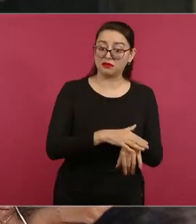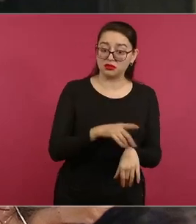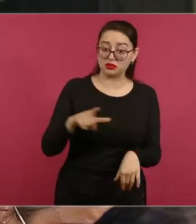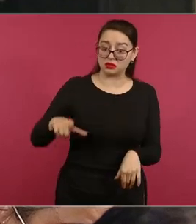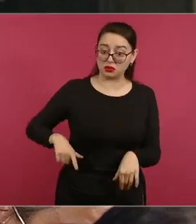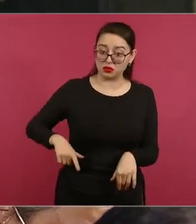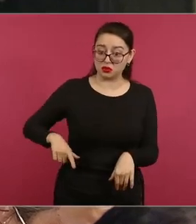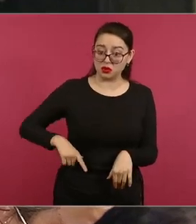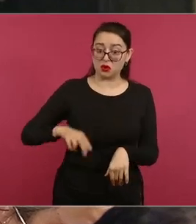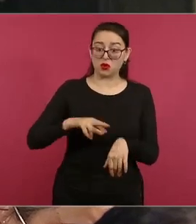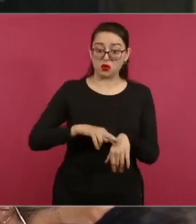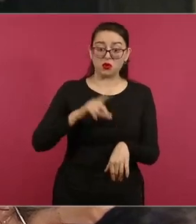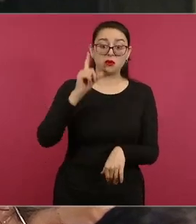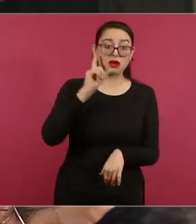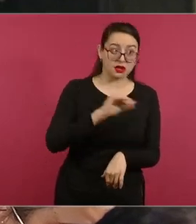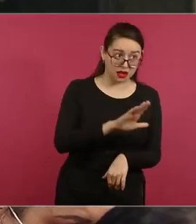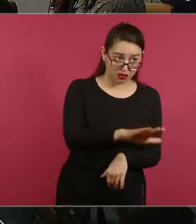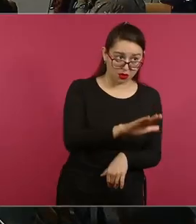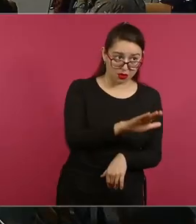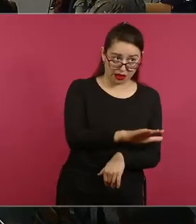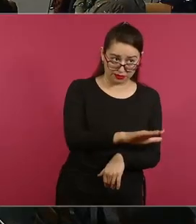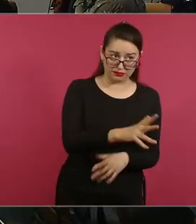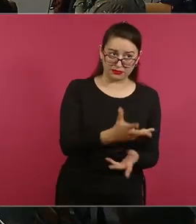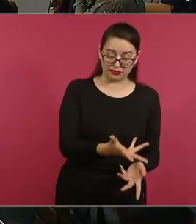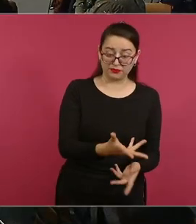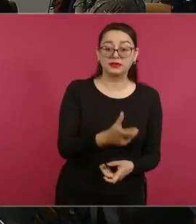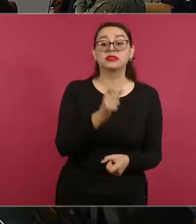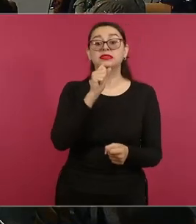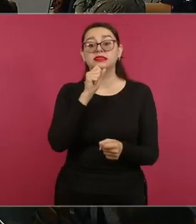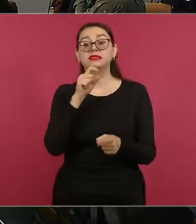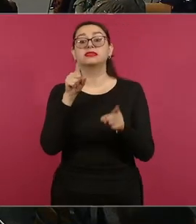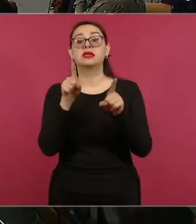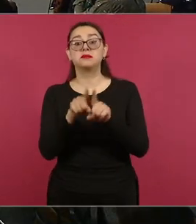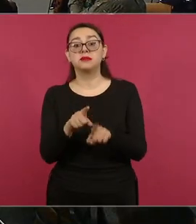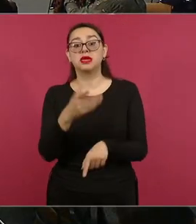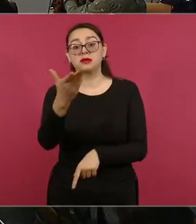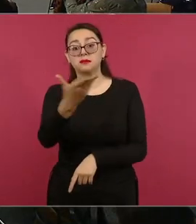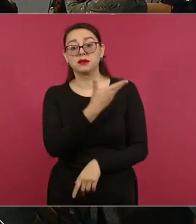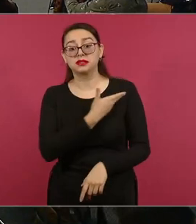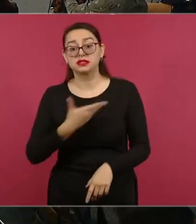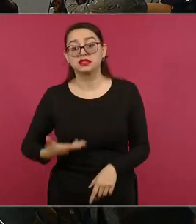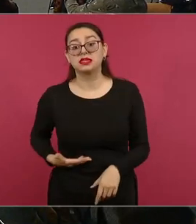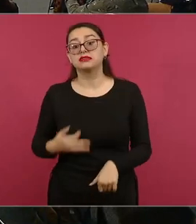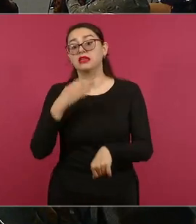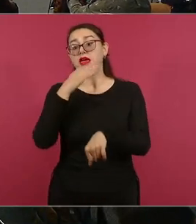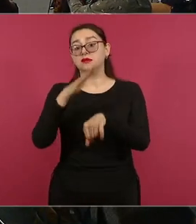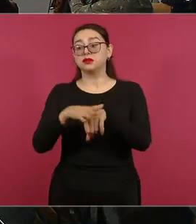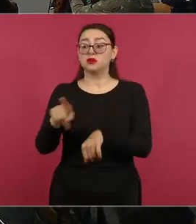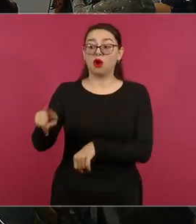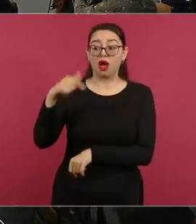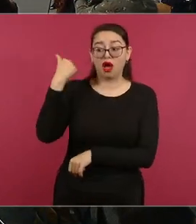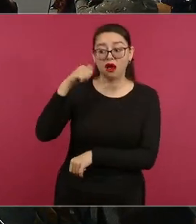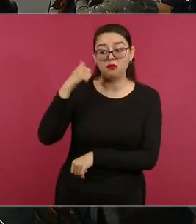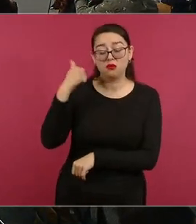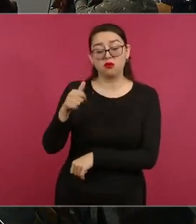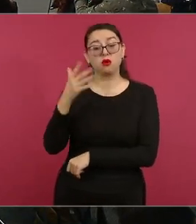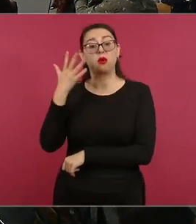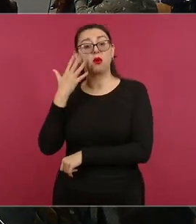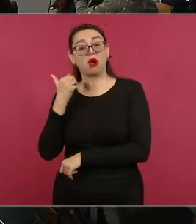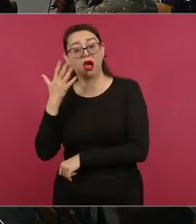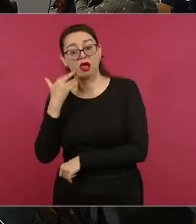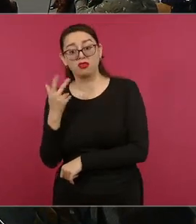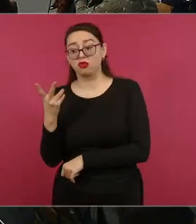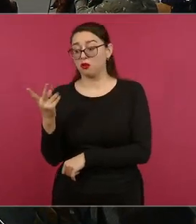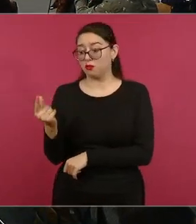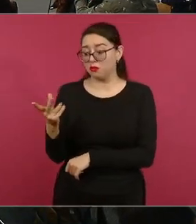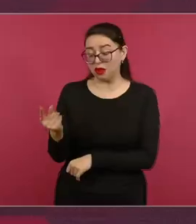gatos abandonados de Acapulco. Ellos son doblemente víctimas. Gracias. Ya lo